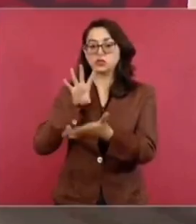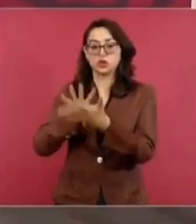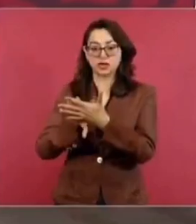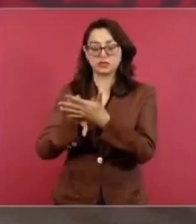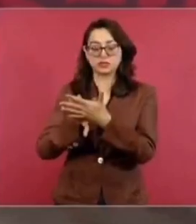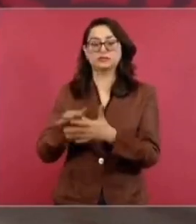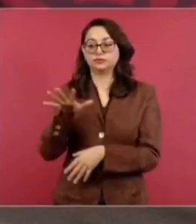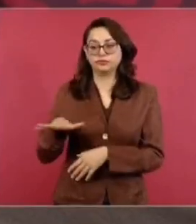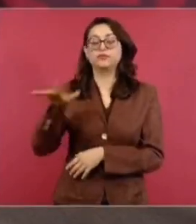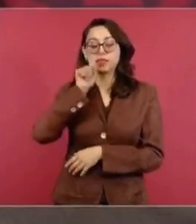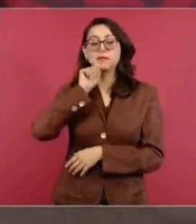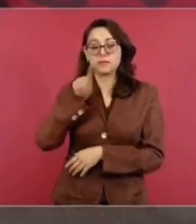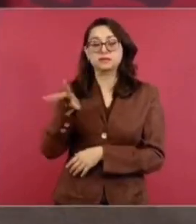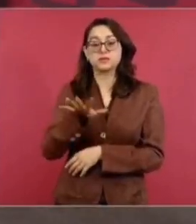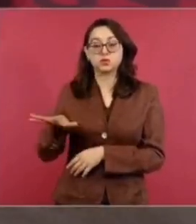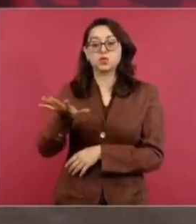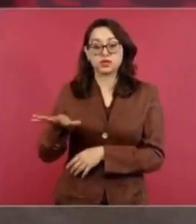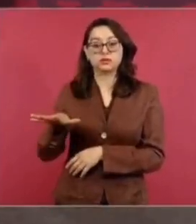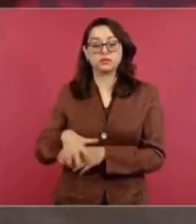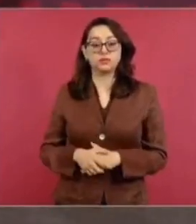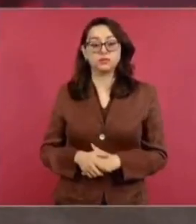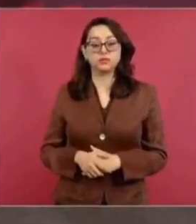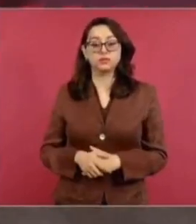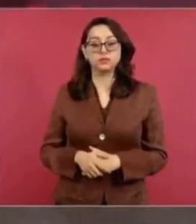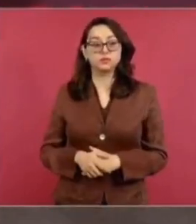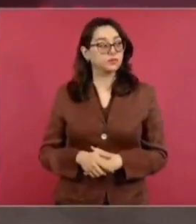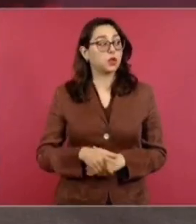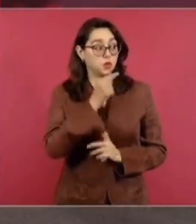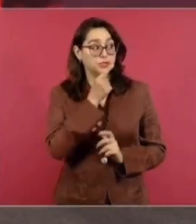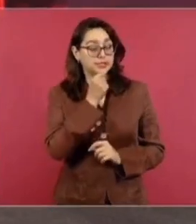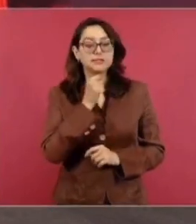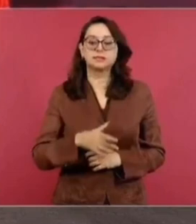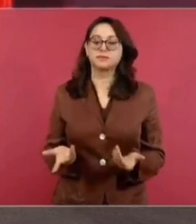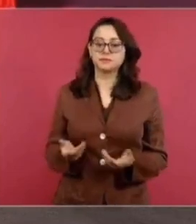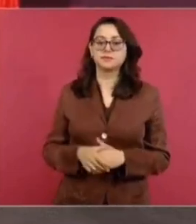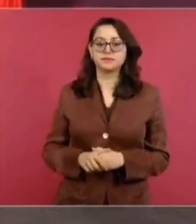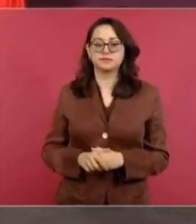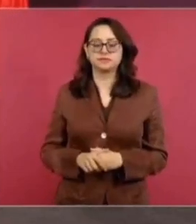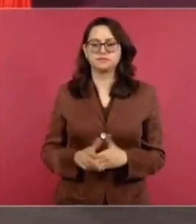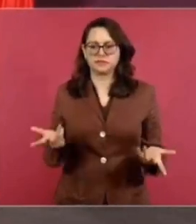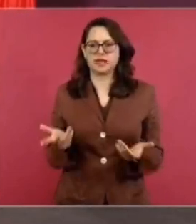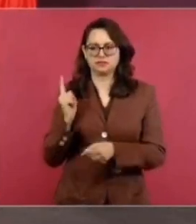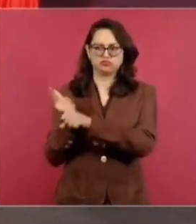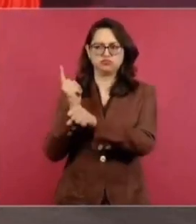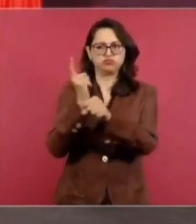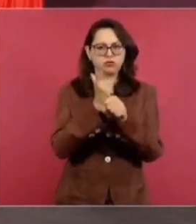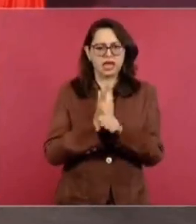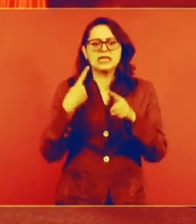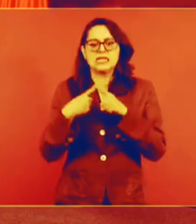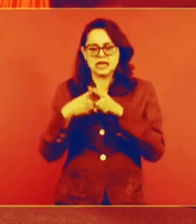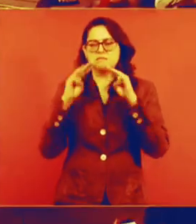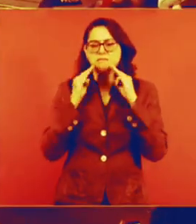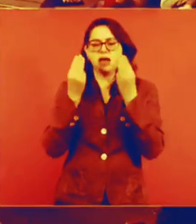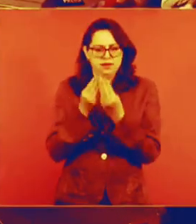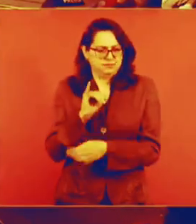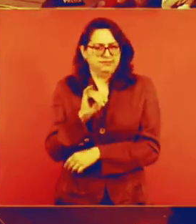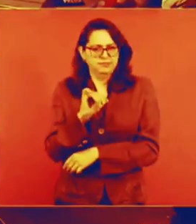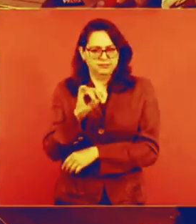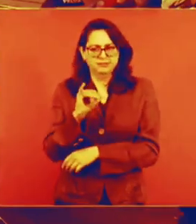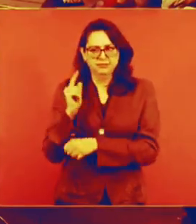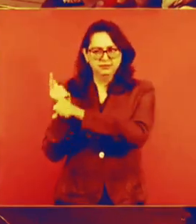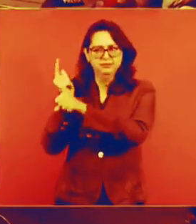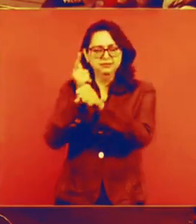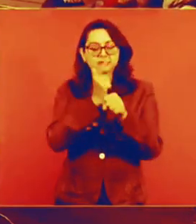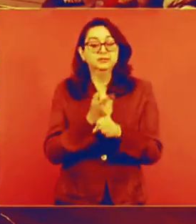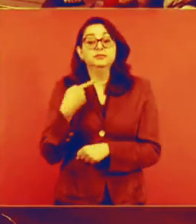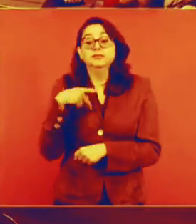estatales. Por esa zona. Policías. Policías, sí. Y sí tenemos, hay grupos que actúan. Pero Chiapas lo